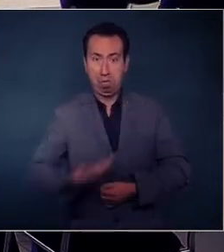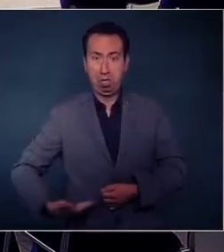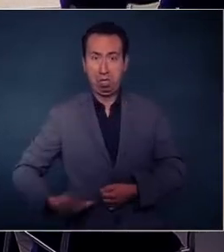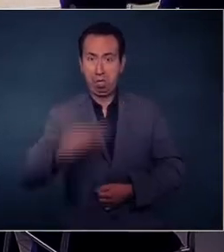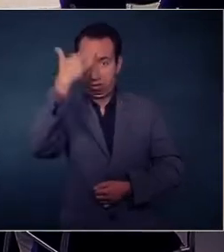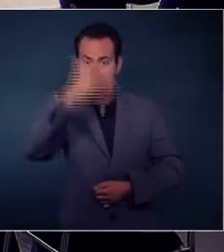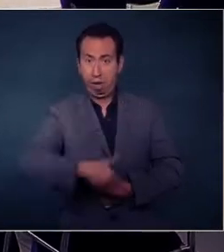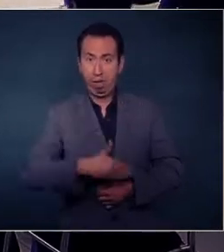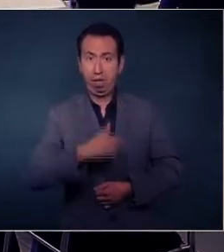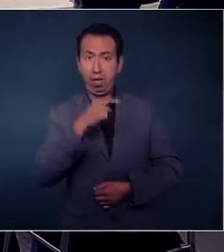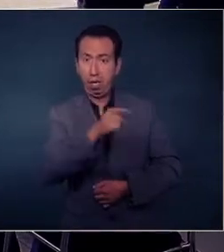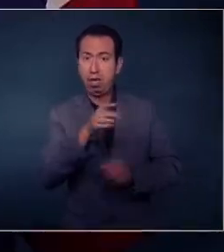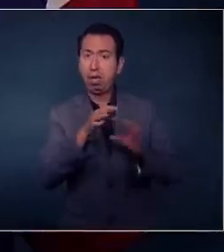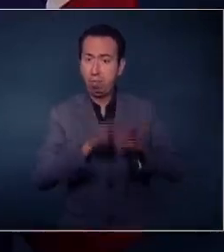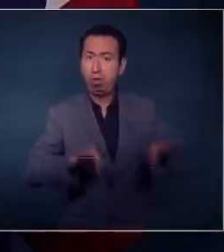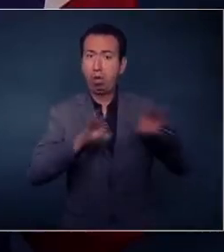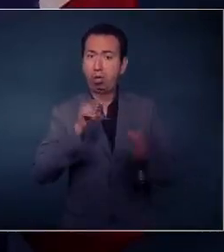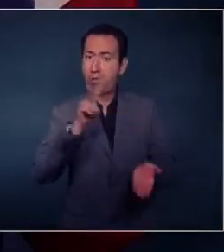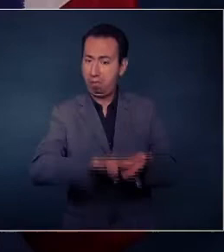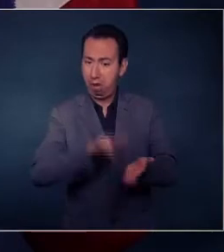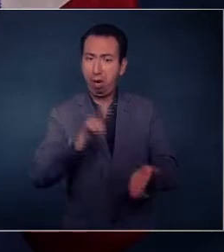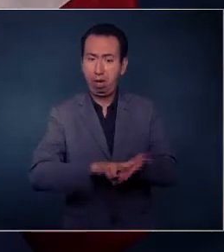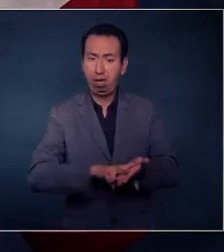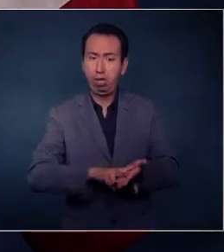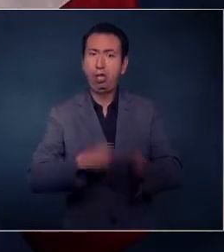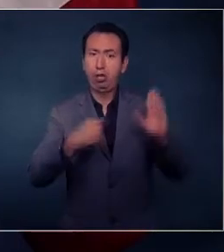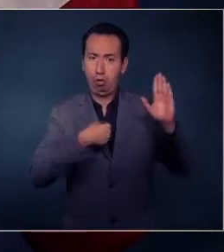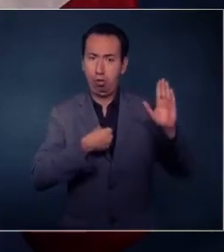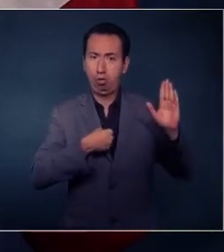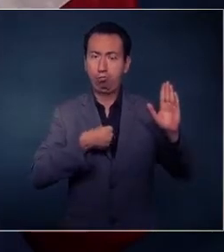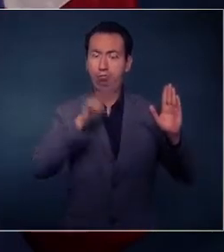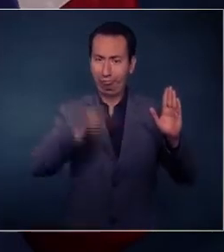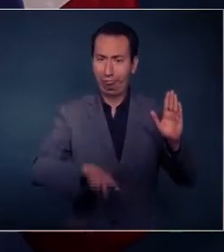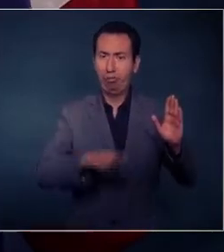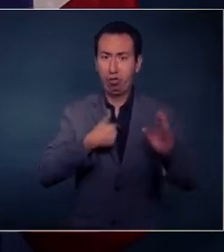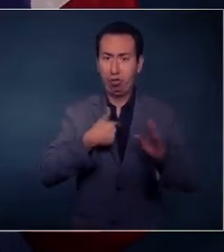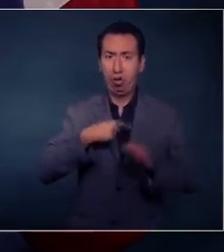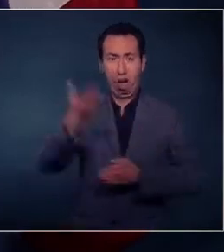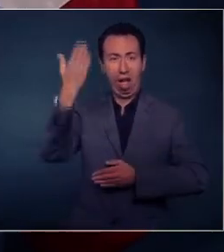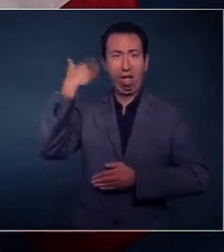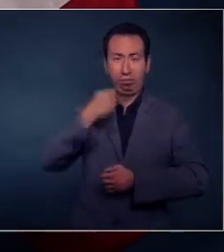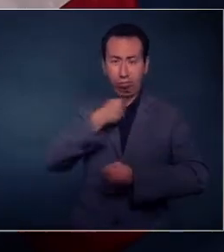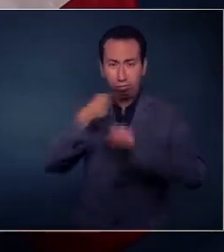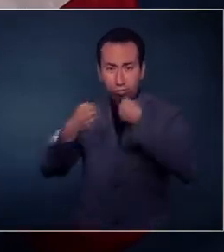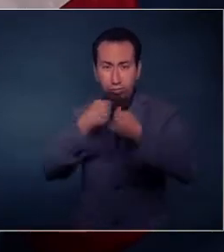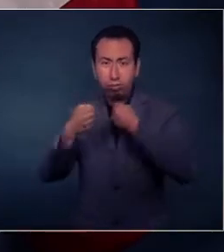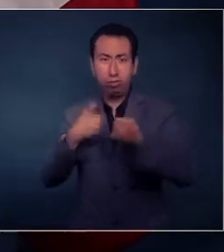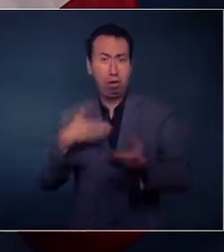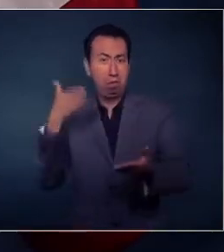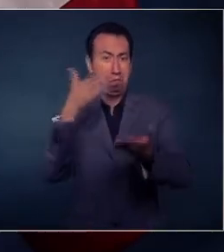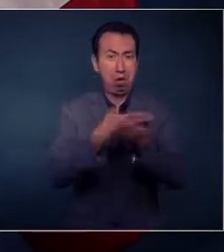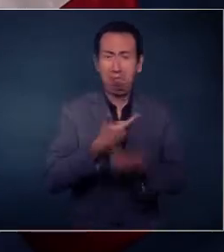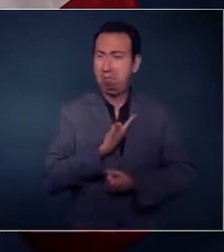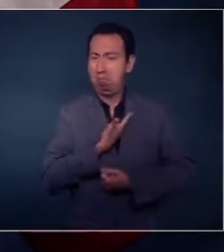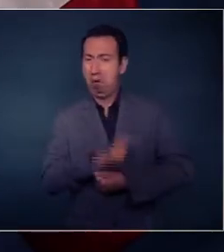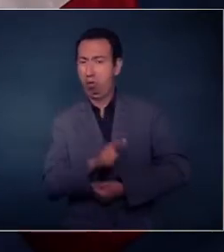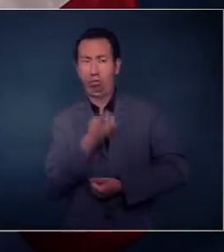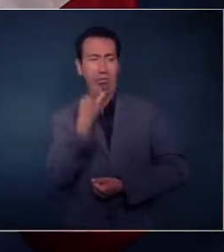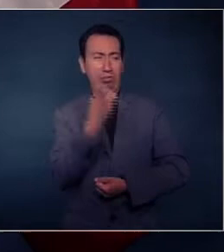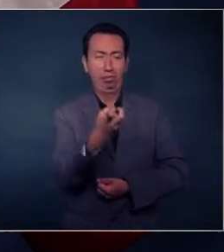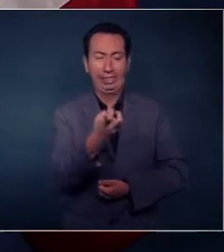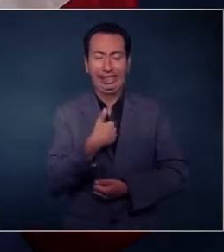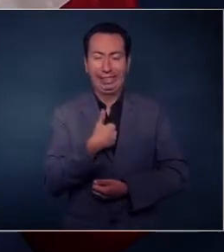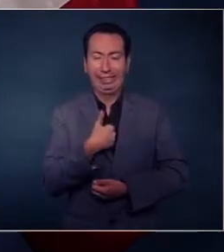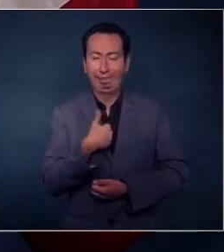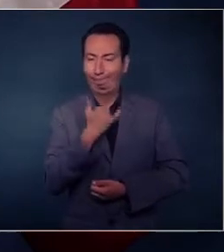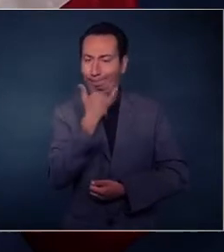señalado, es de sabio reconocer. Yo mencioné inclusive en una entrevista que no asistía a las mesas de seguridad y que ni asistiría. Hoy,